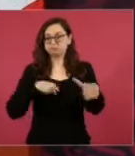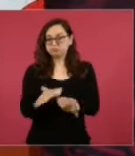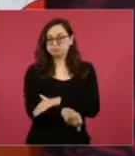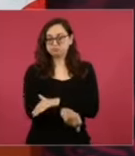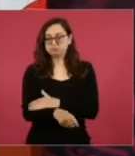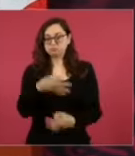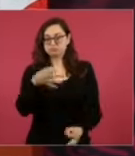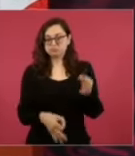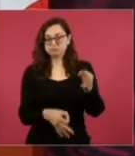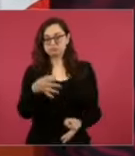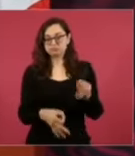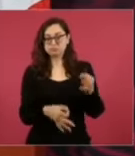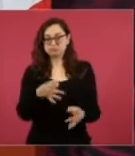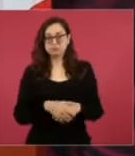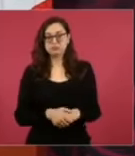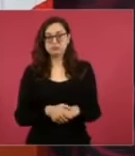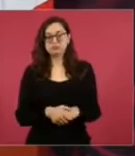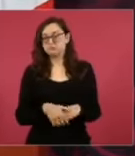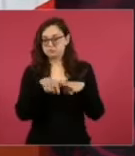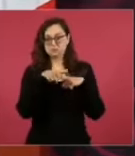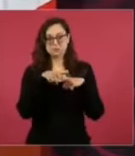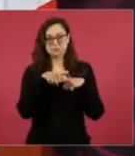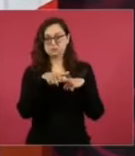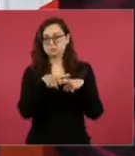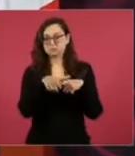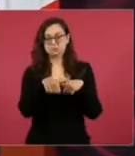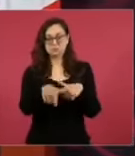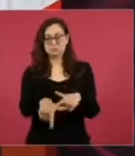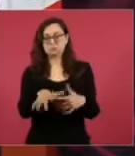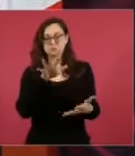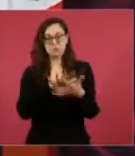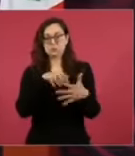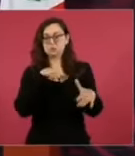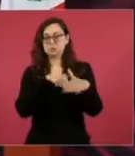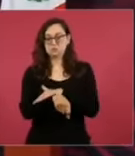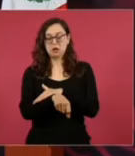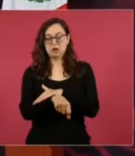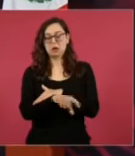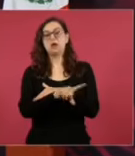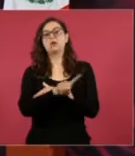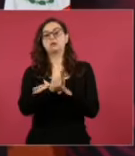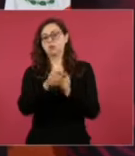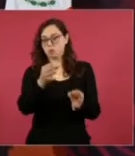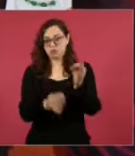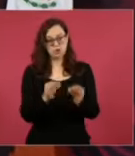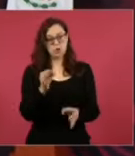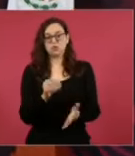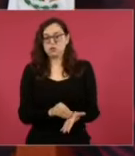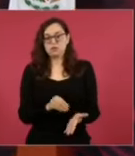y estuvo preso, y sigue estando sometido a proceso.